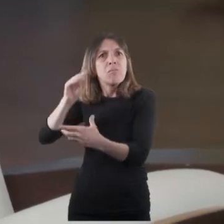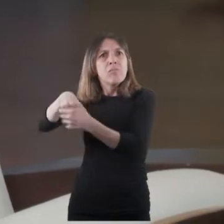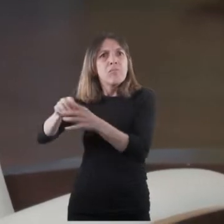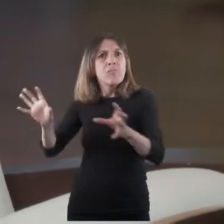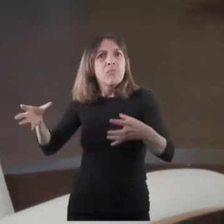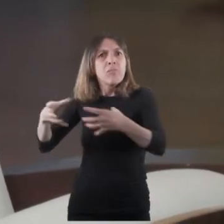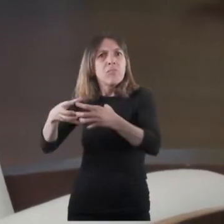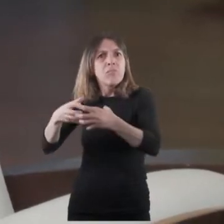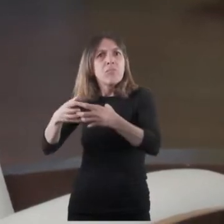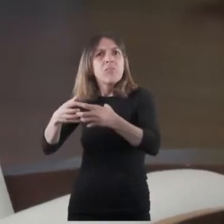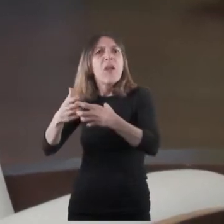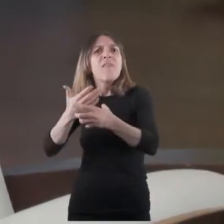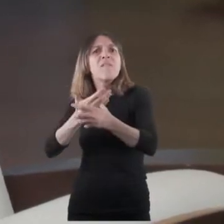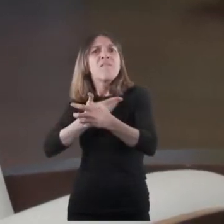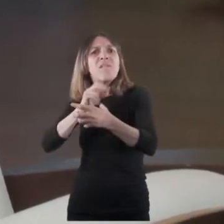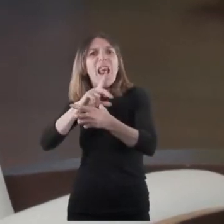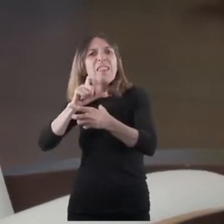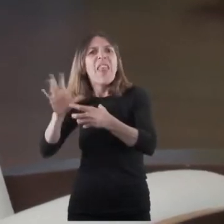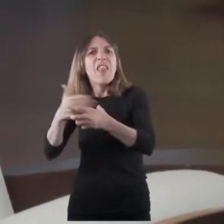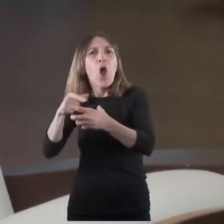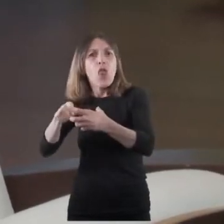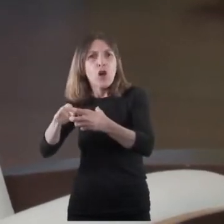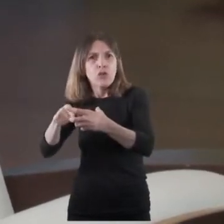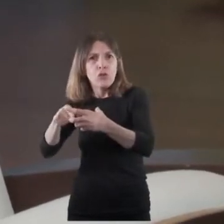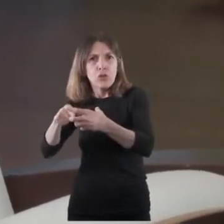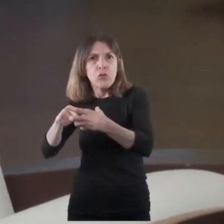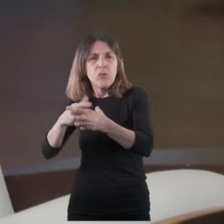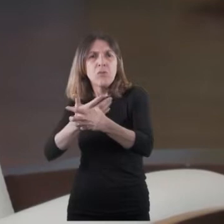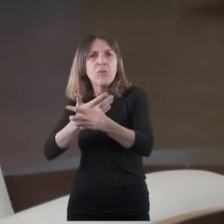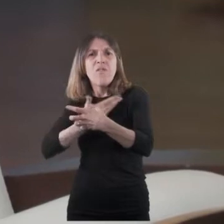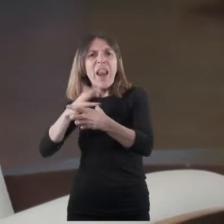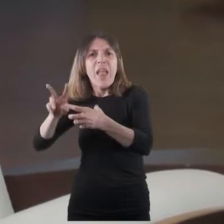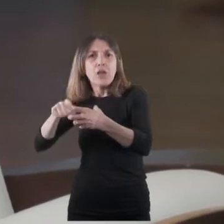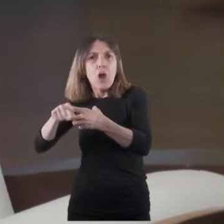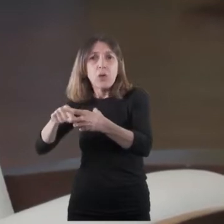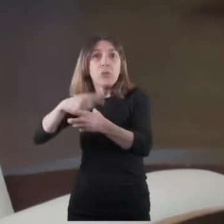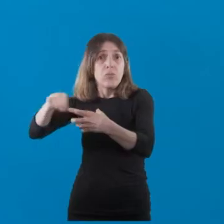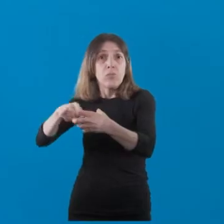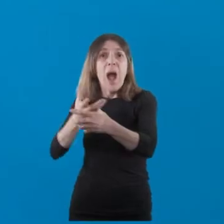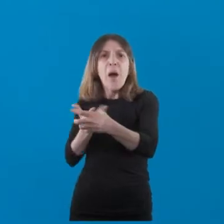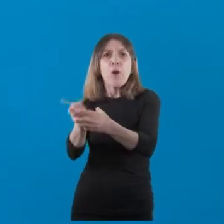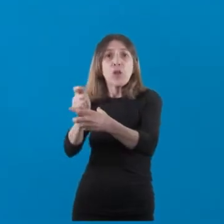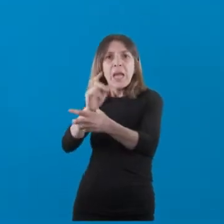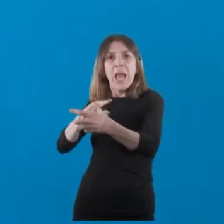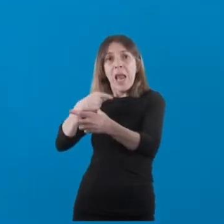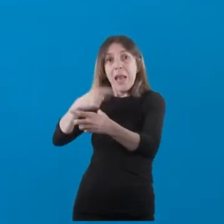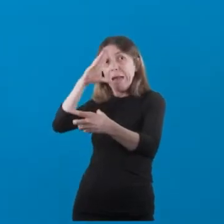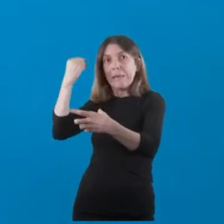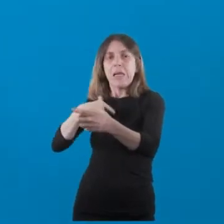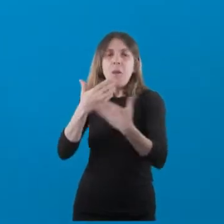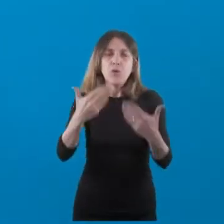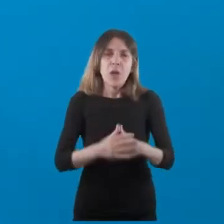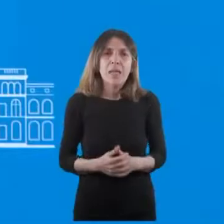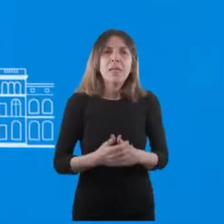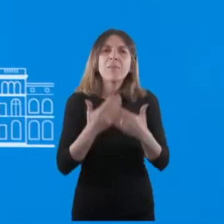coalición del Frente de Todos, obviamente con un gran respaldo de Cristina Fernández de Kirchner. Muchas gracias. Gracias,